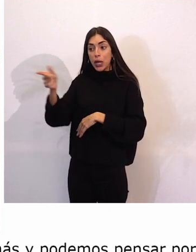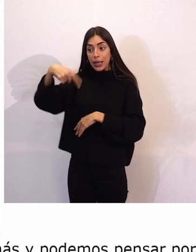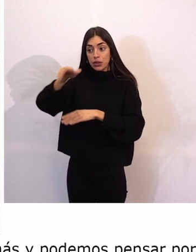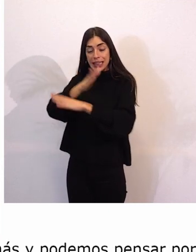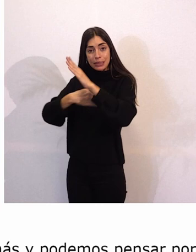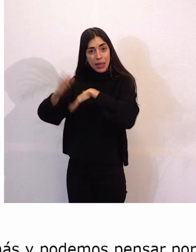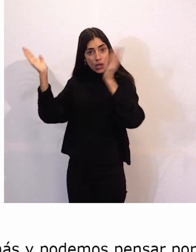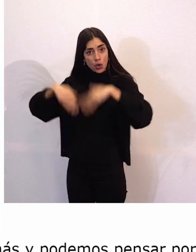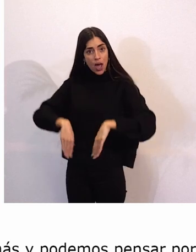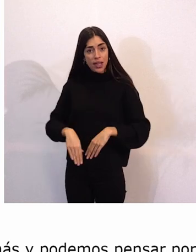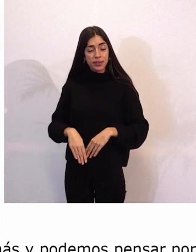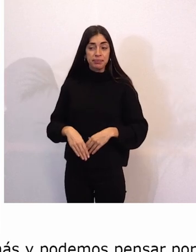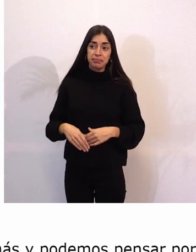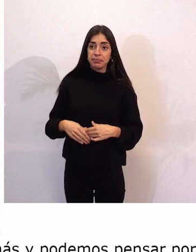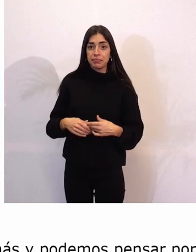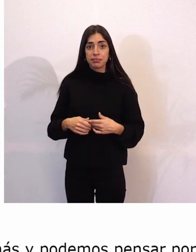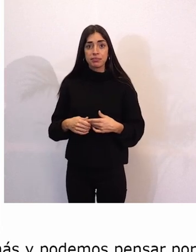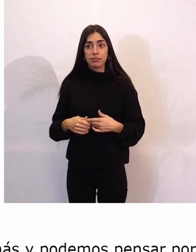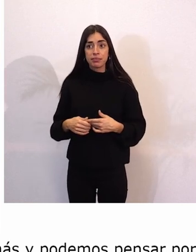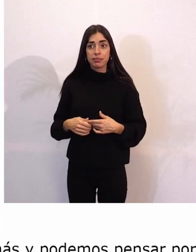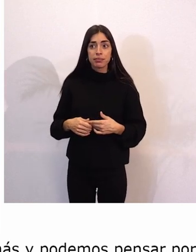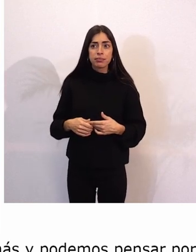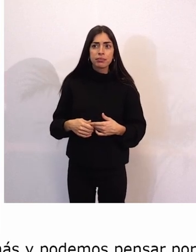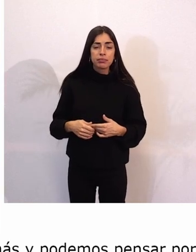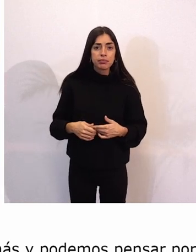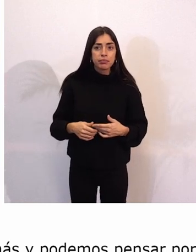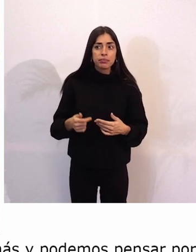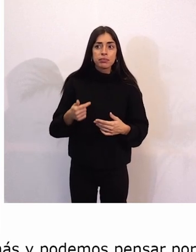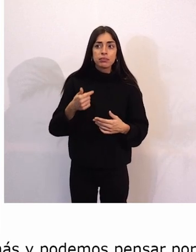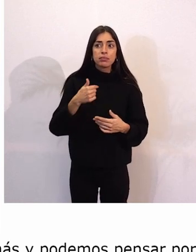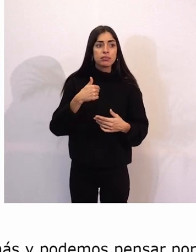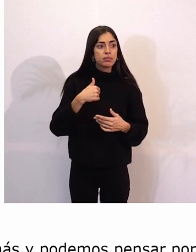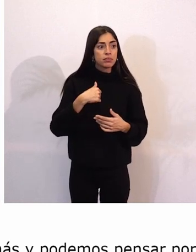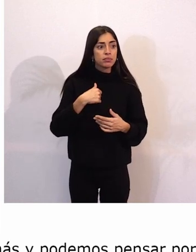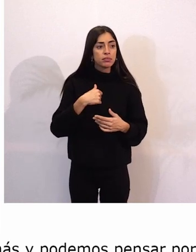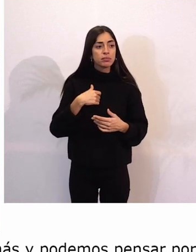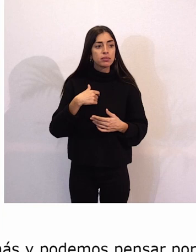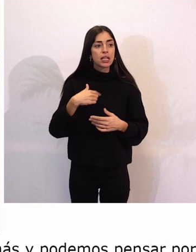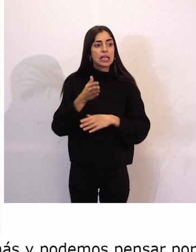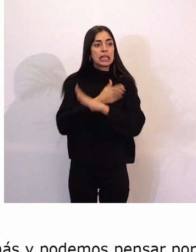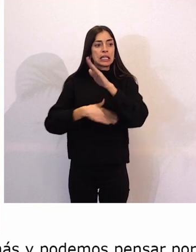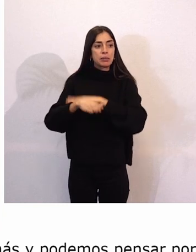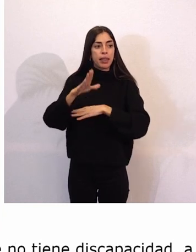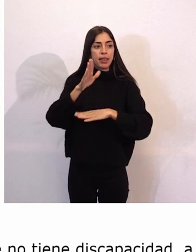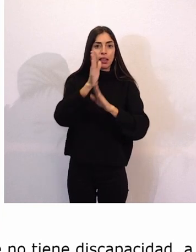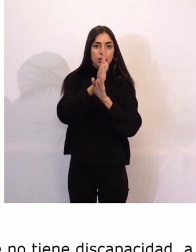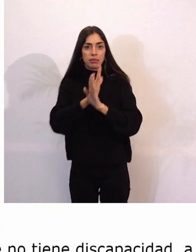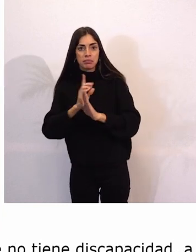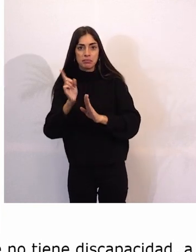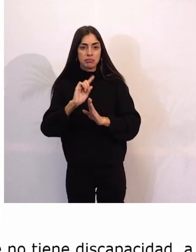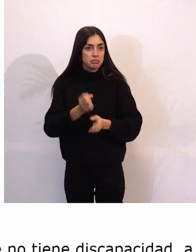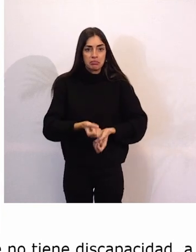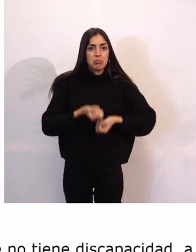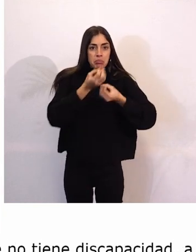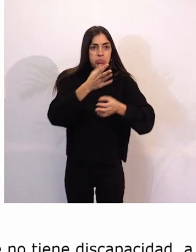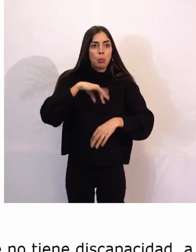A lo mejor tienen alguna y está escondida y no quiere sacarla. La discapacidad no es una persona que tenga que